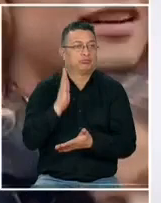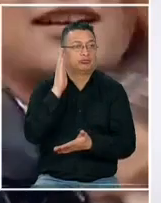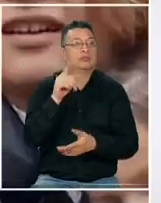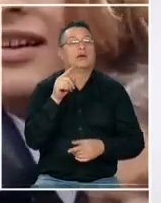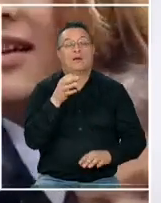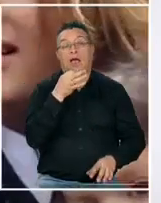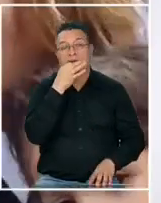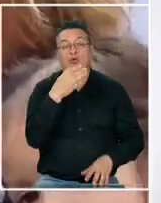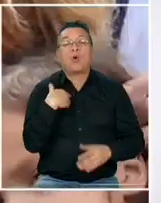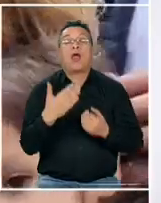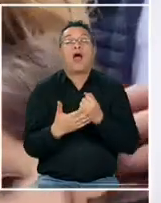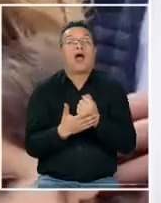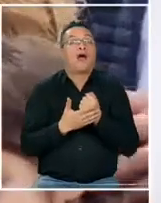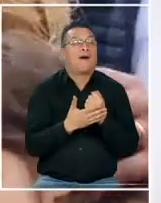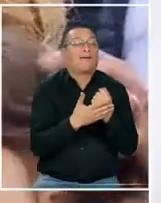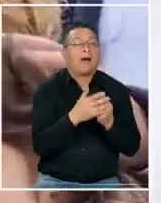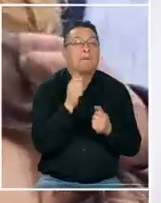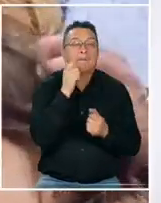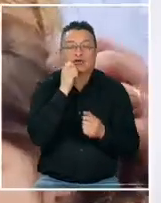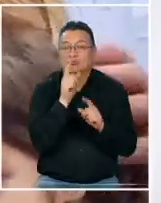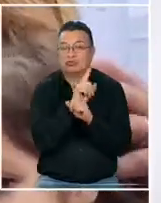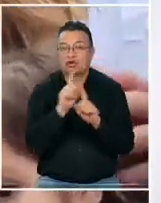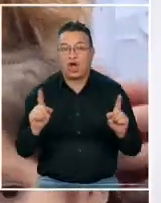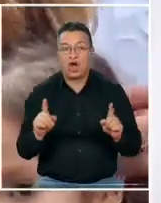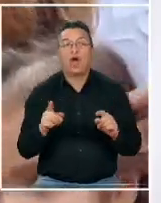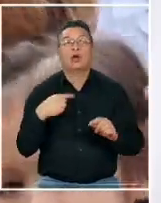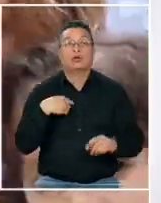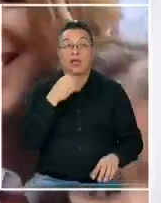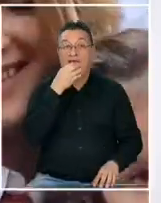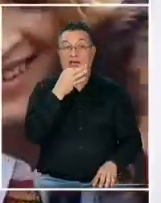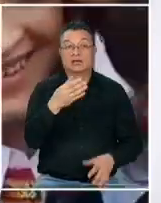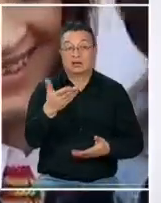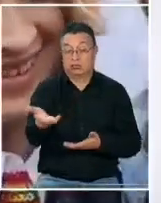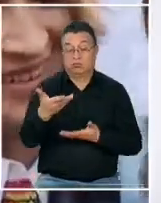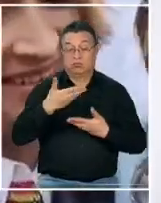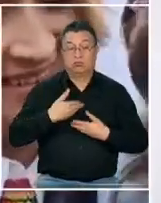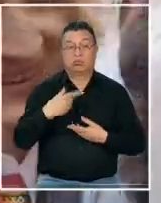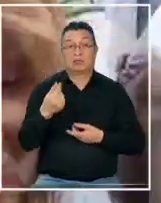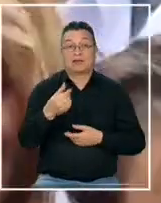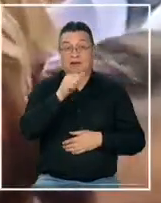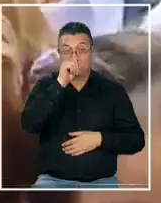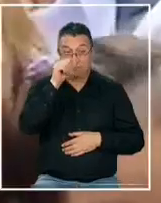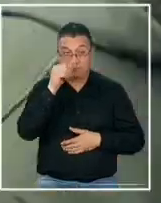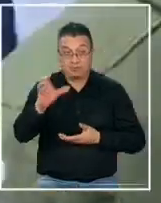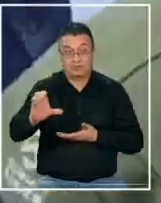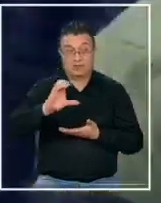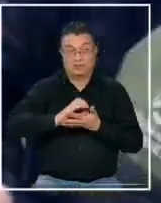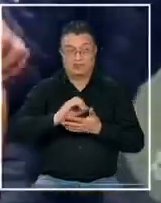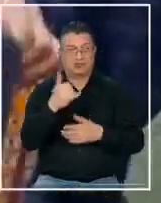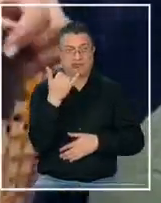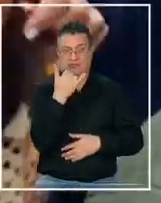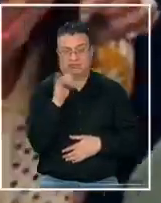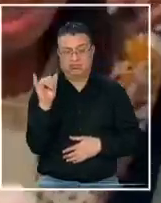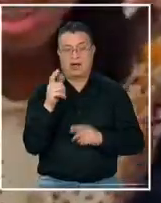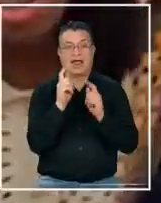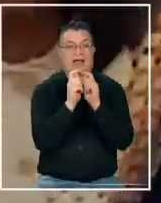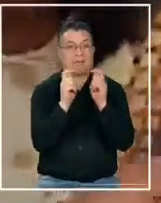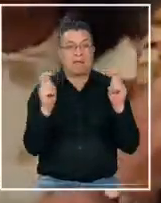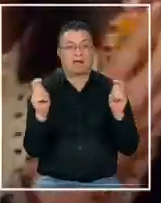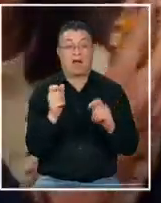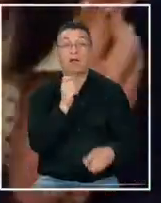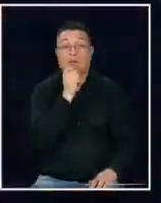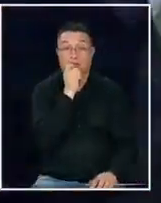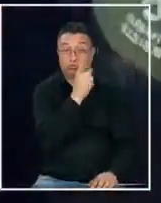espacio para favores personales y ahí recalca que no ha recibido entonces dinero del narcotráfico para su campaña una